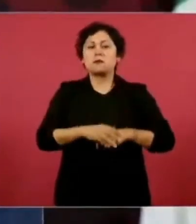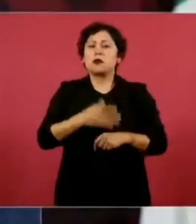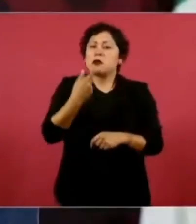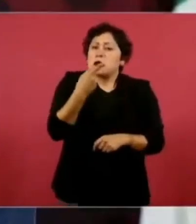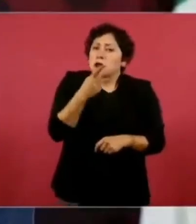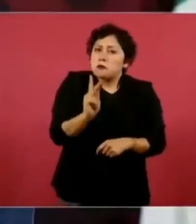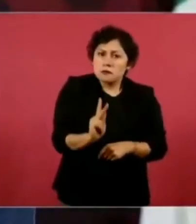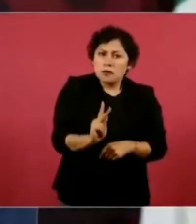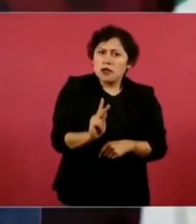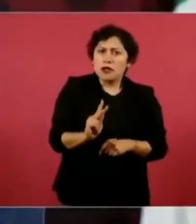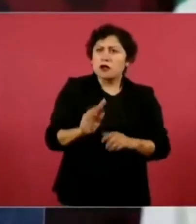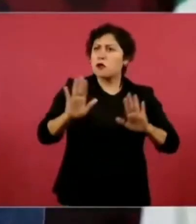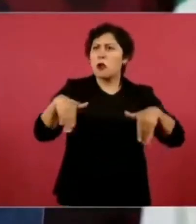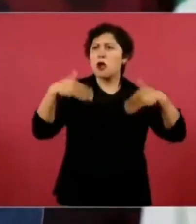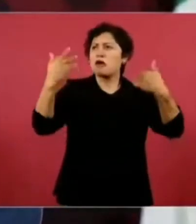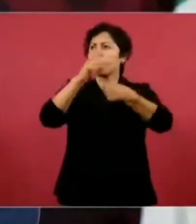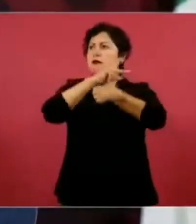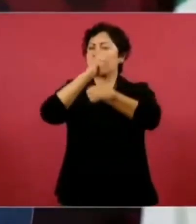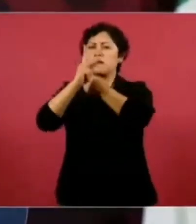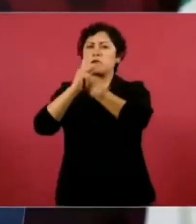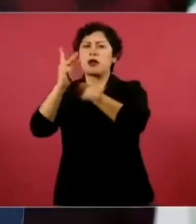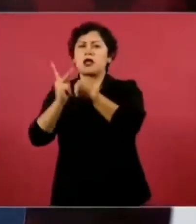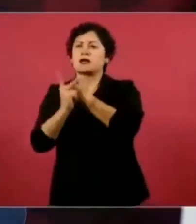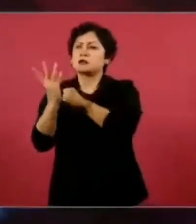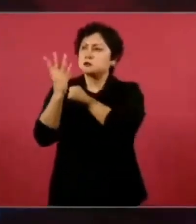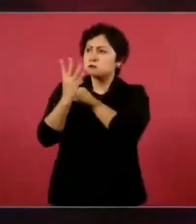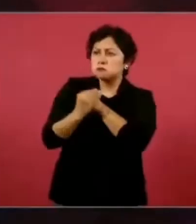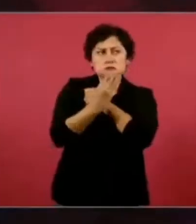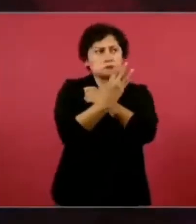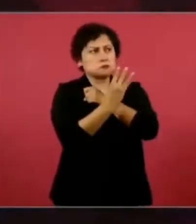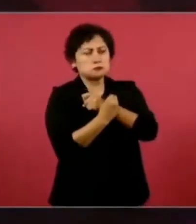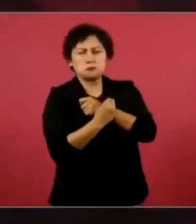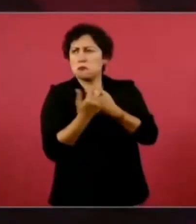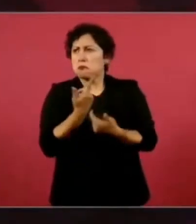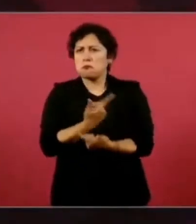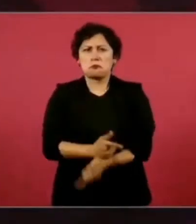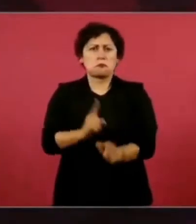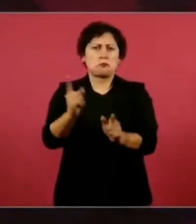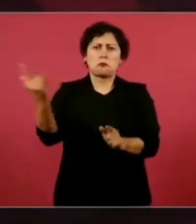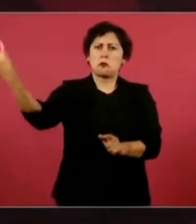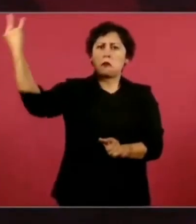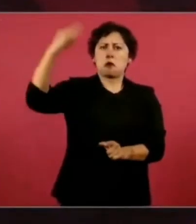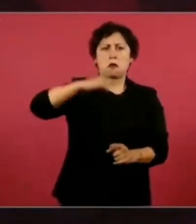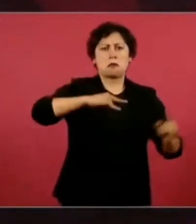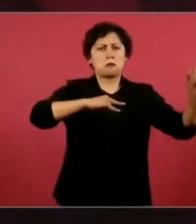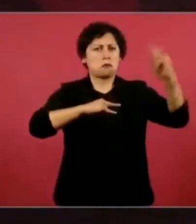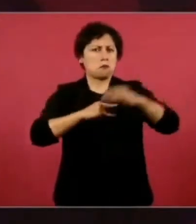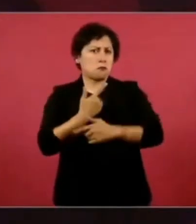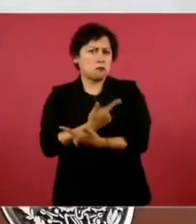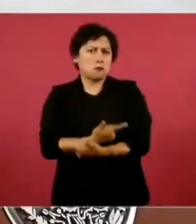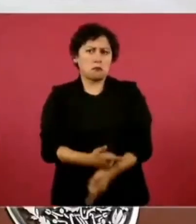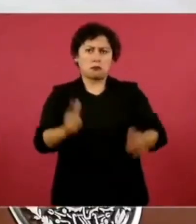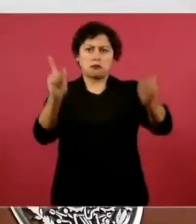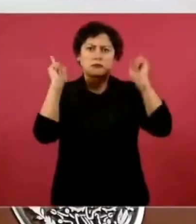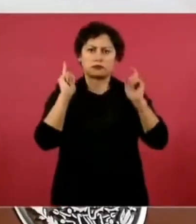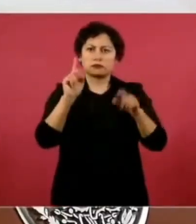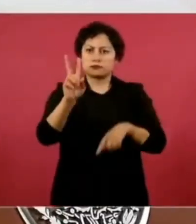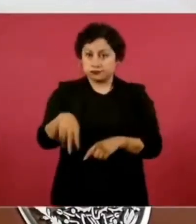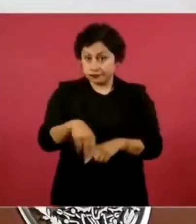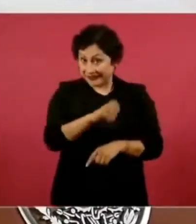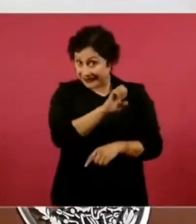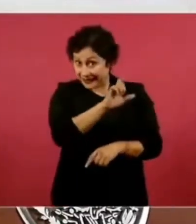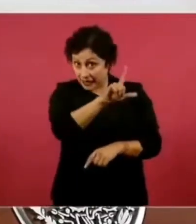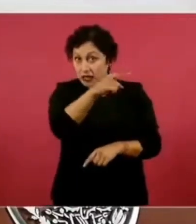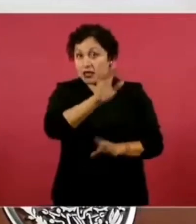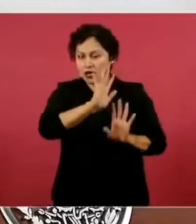no hay problema, Es más, ya ha venido, porque aquí se han